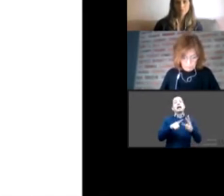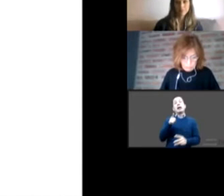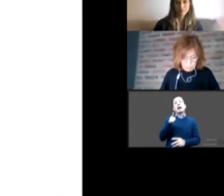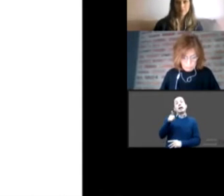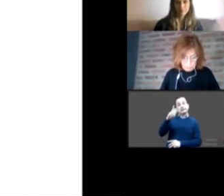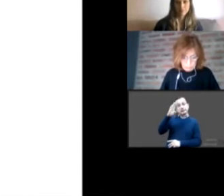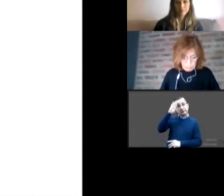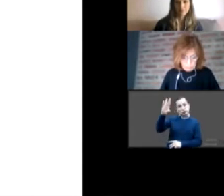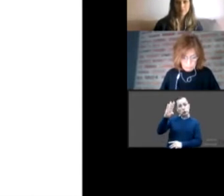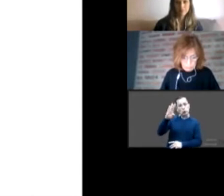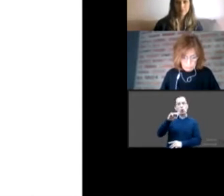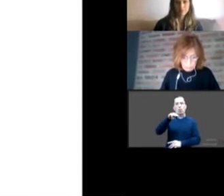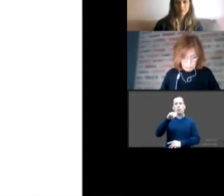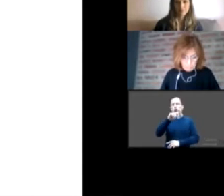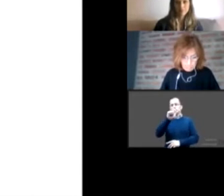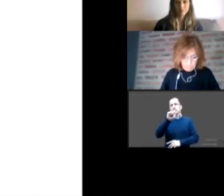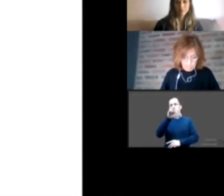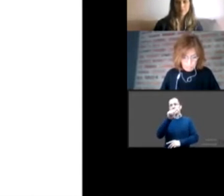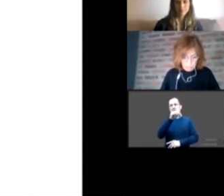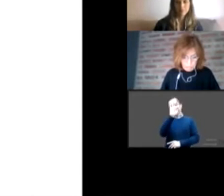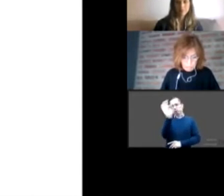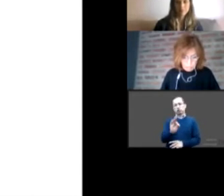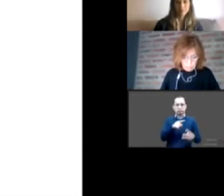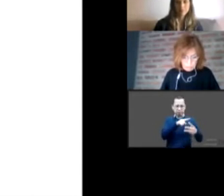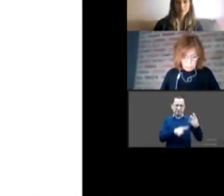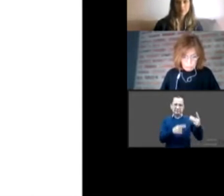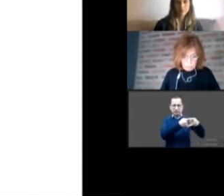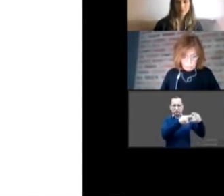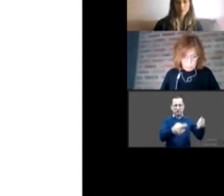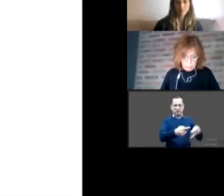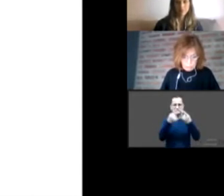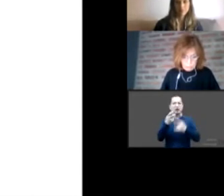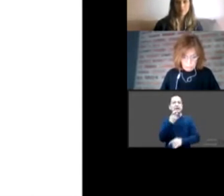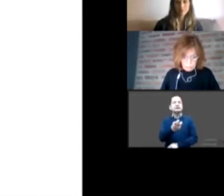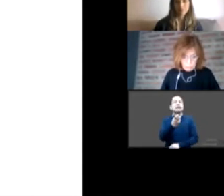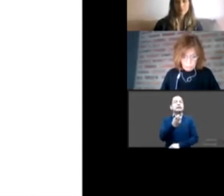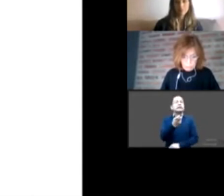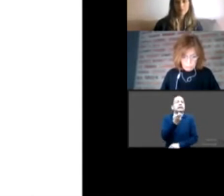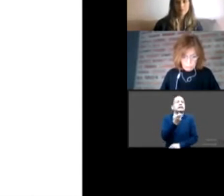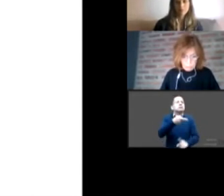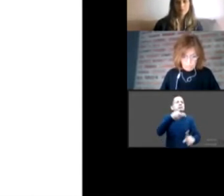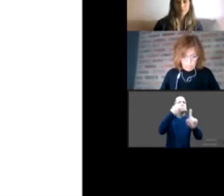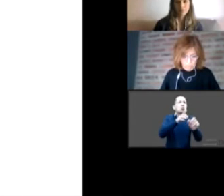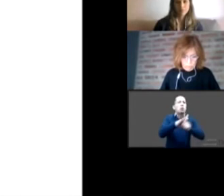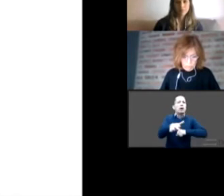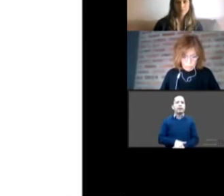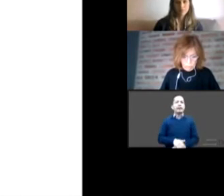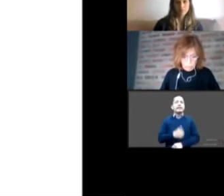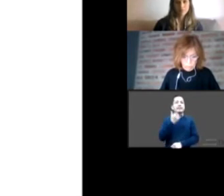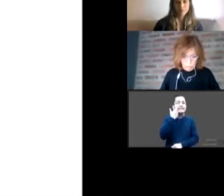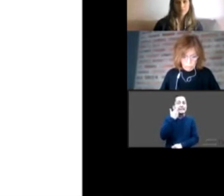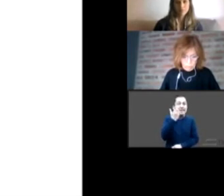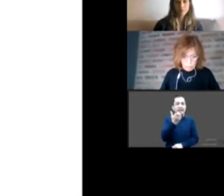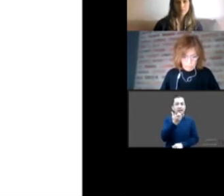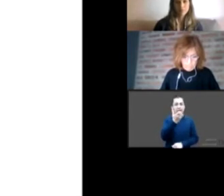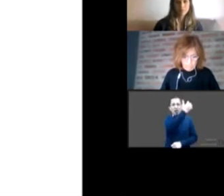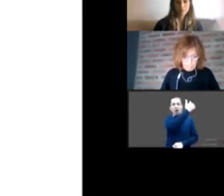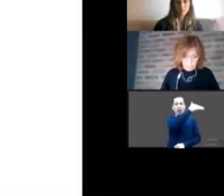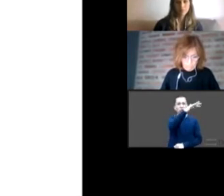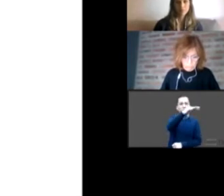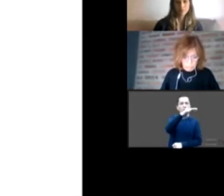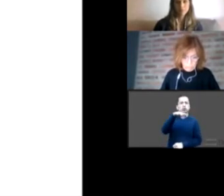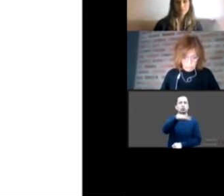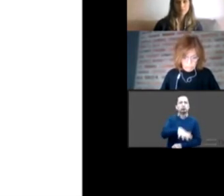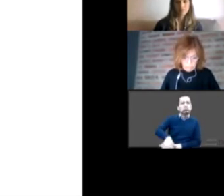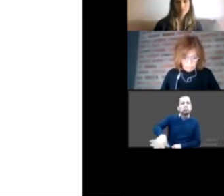con la infancia. Que a pesar de que parezcan historias sobre mundos infantiles, mundos sin adultos,